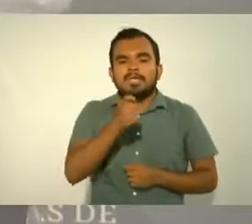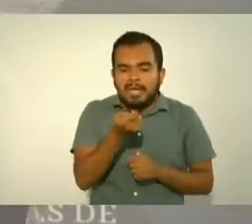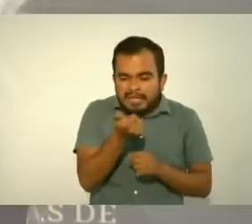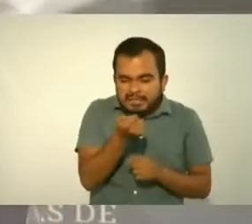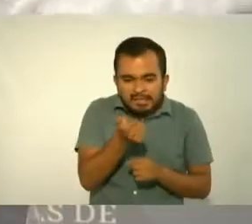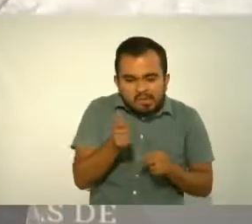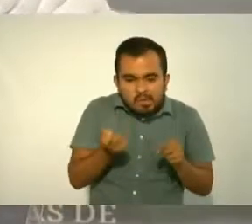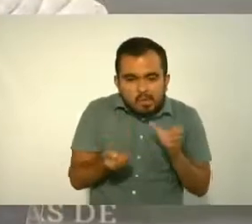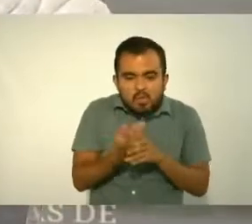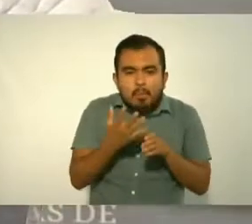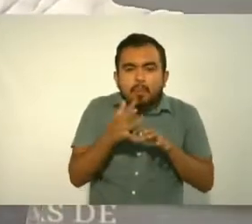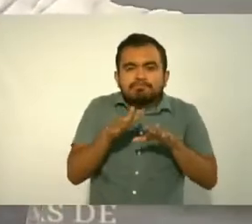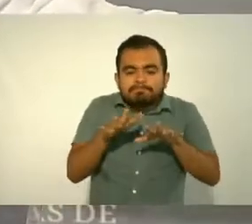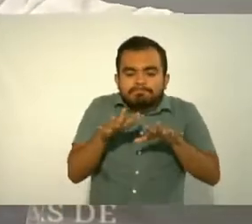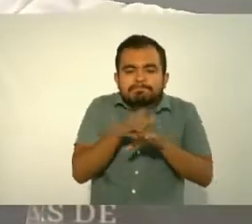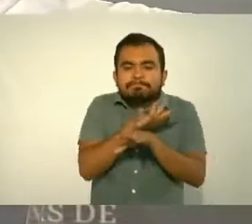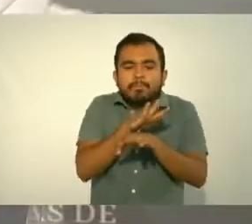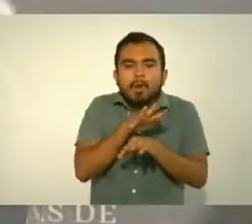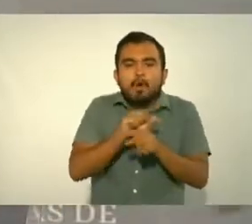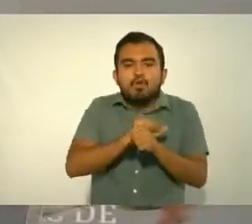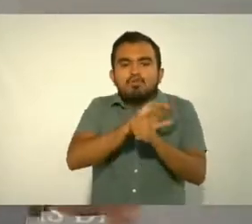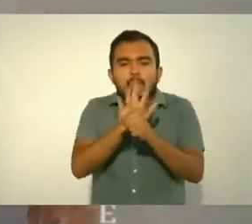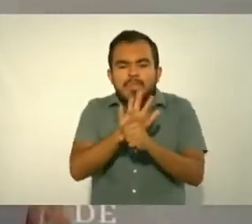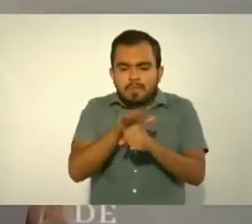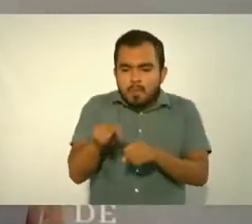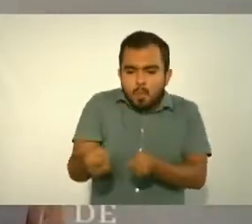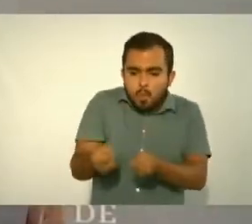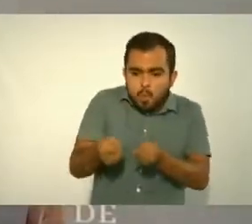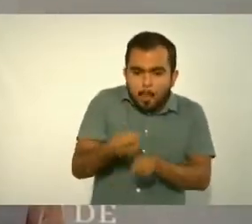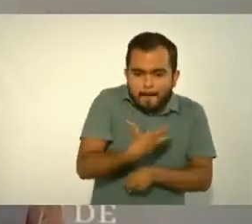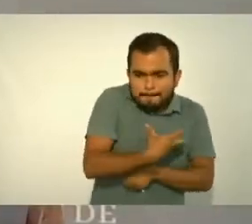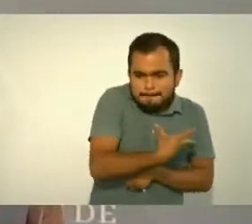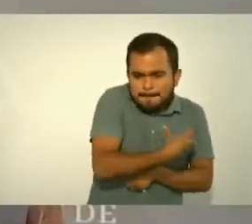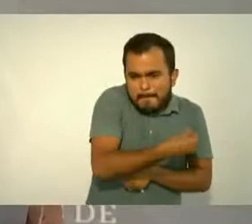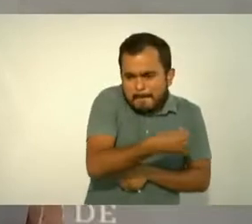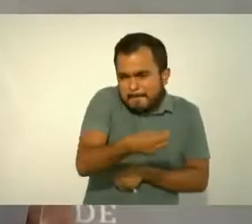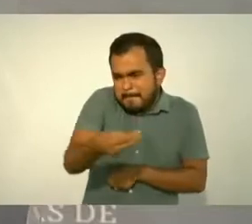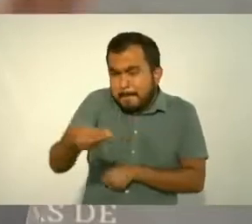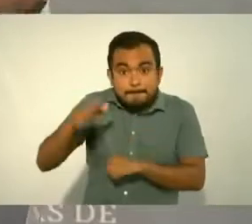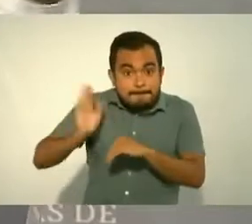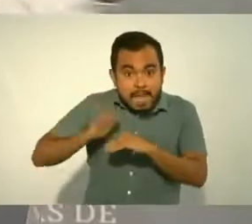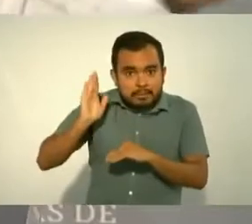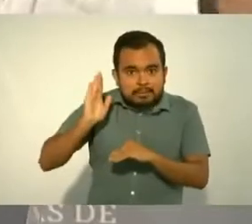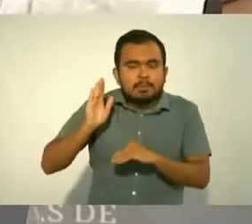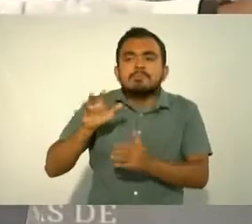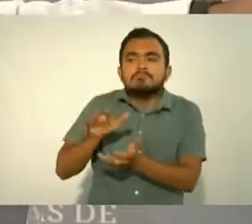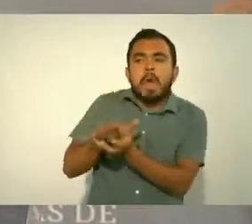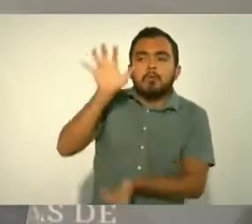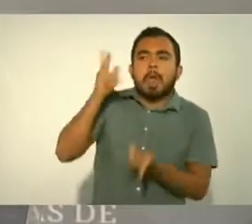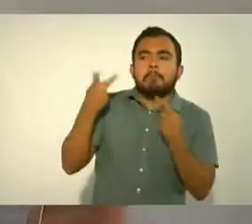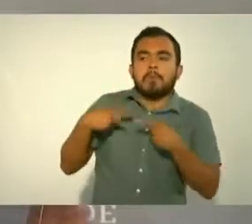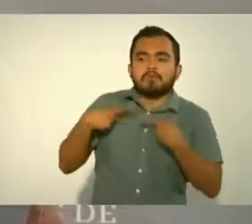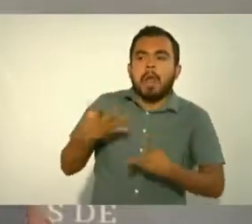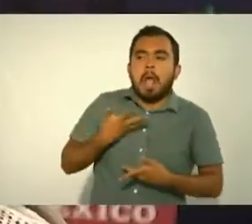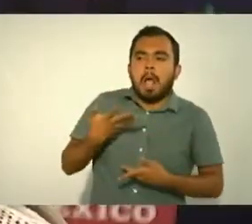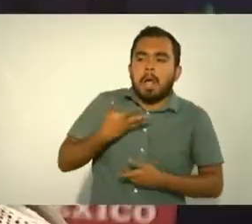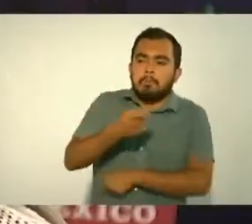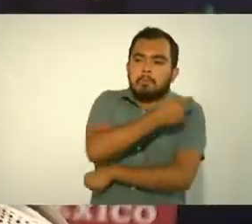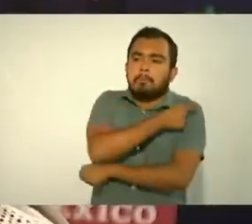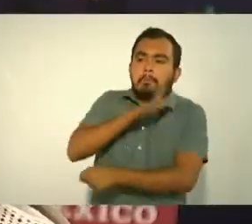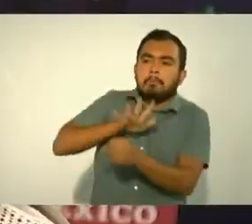la mayoría estaba vacunada y eso nos protegió.